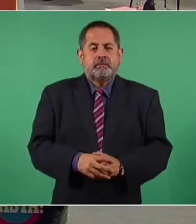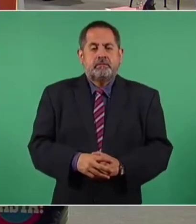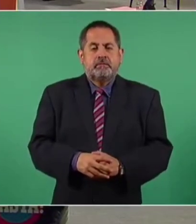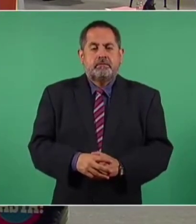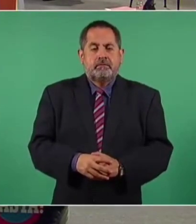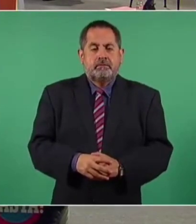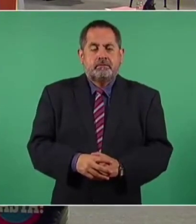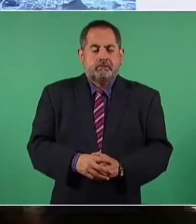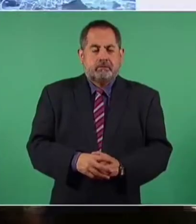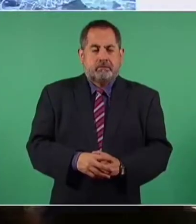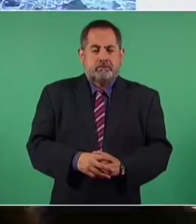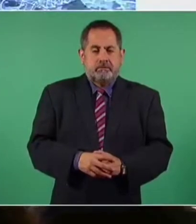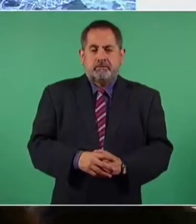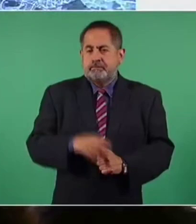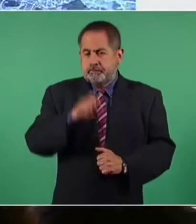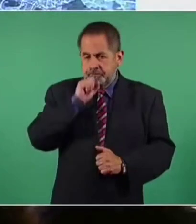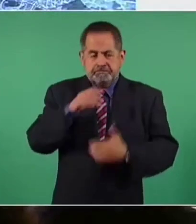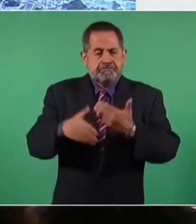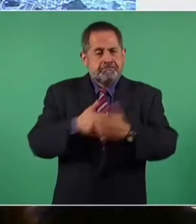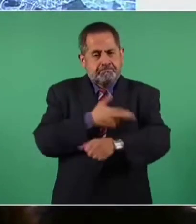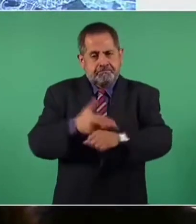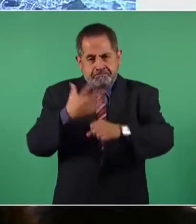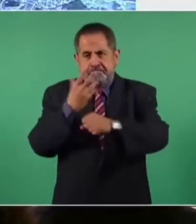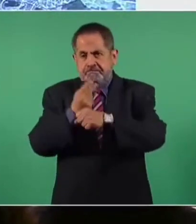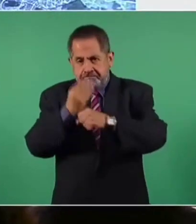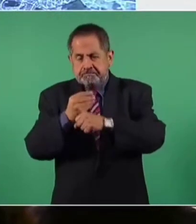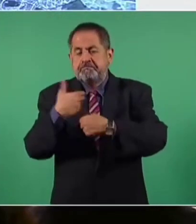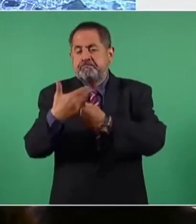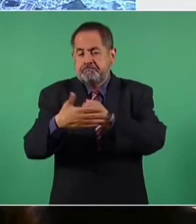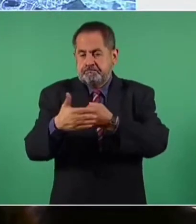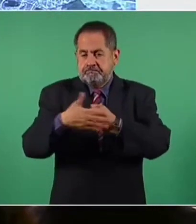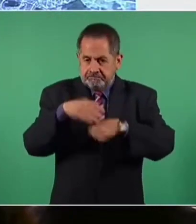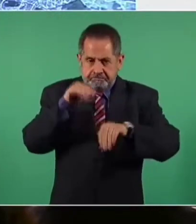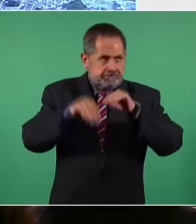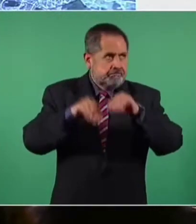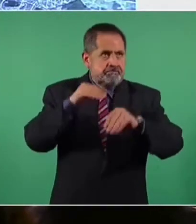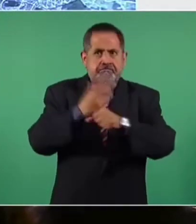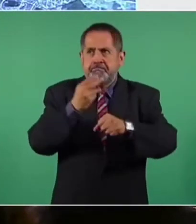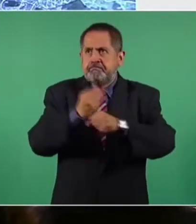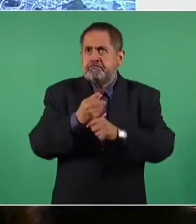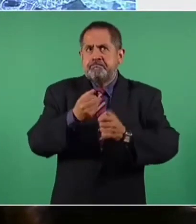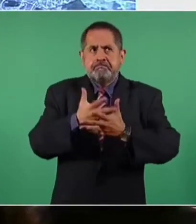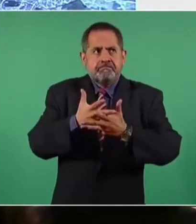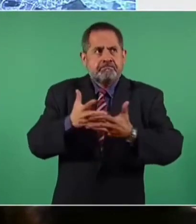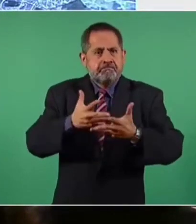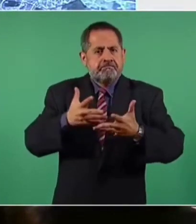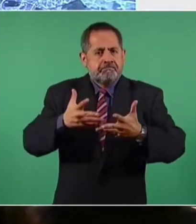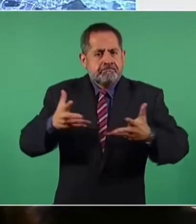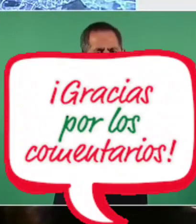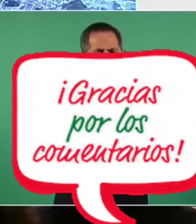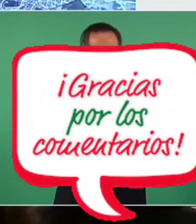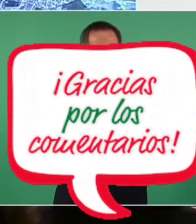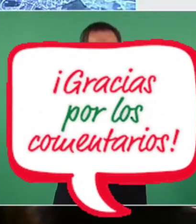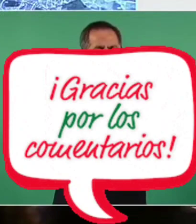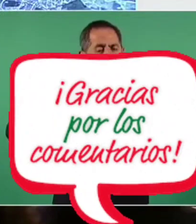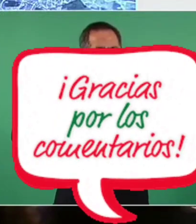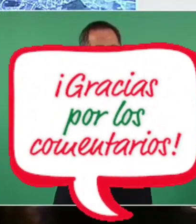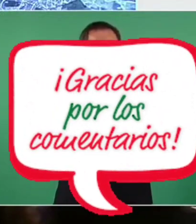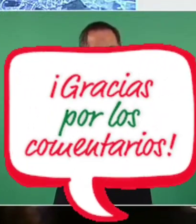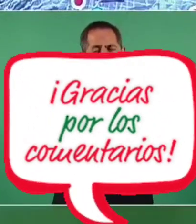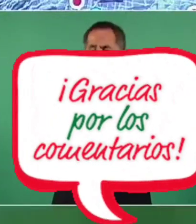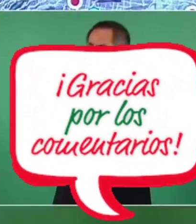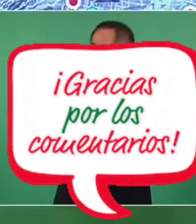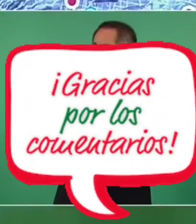Tenemos infraestructura en proceso de habilitación. Conforme vaya creciendo este proyecto,